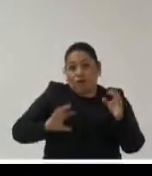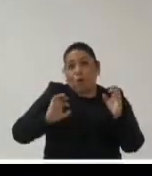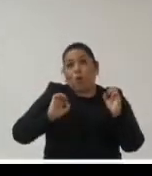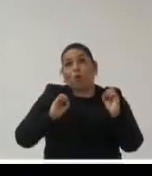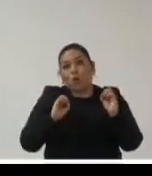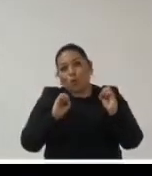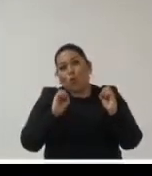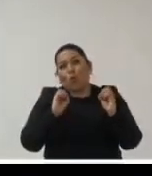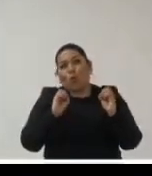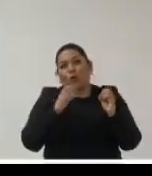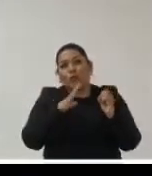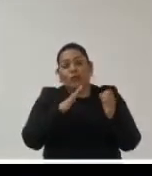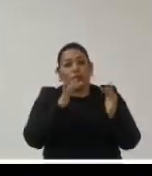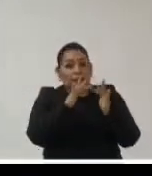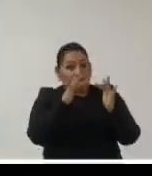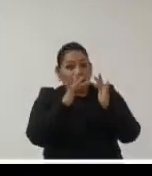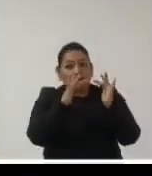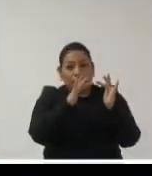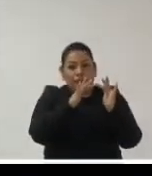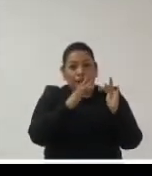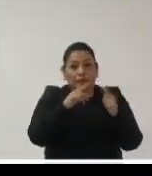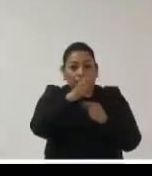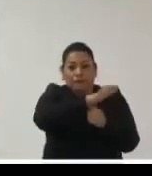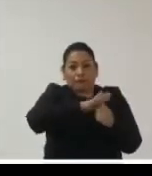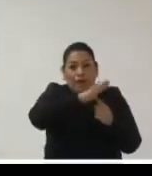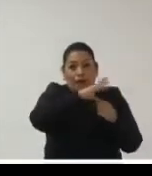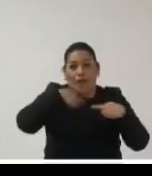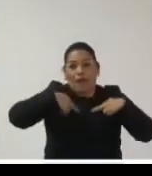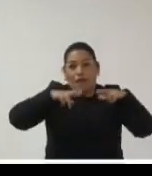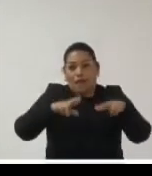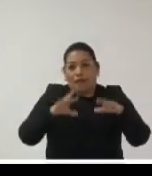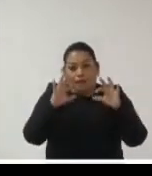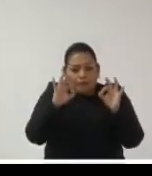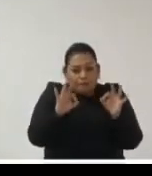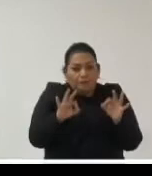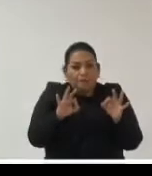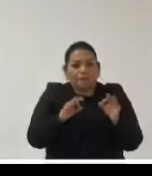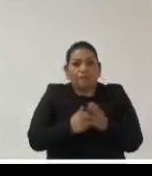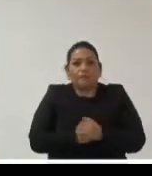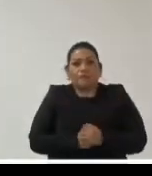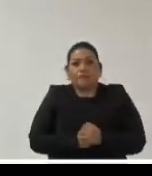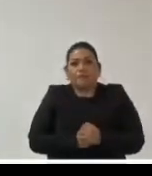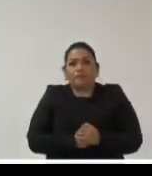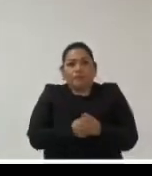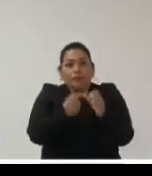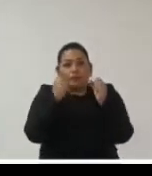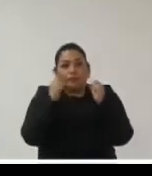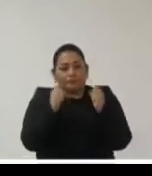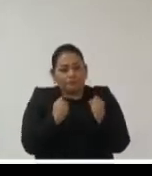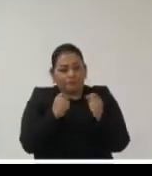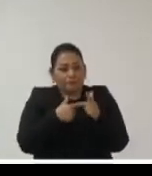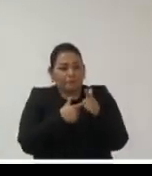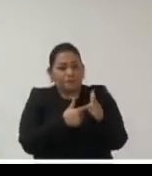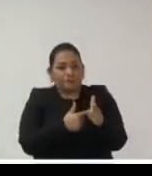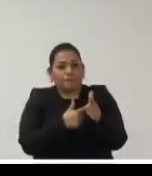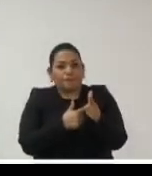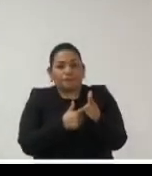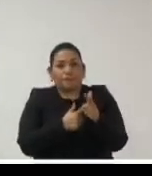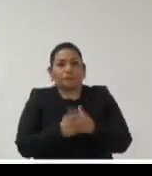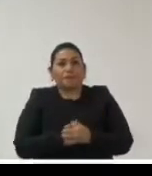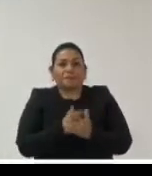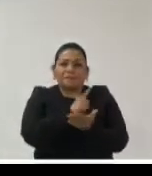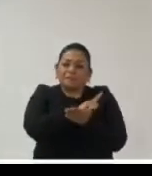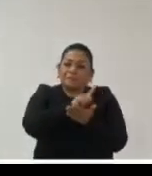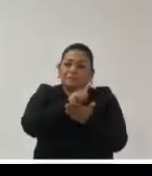manteniendo el contexto y dando una representación adecuada de lo que pasó es decir asegurando esa evidencia digital de manera íntima